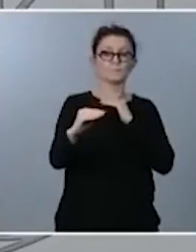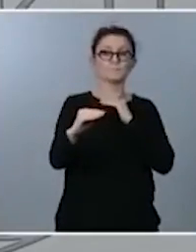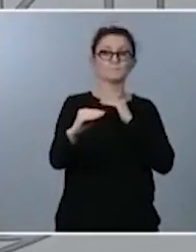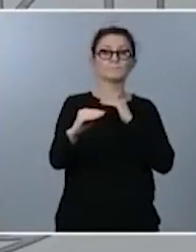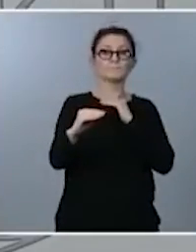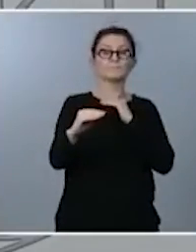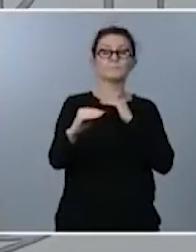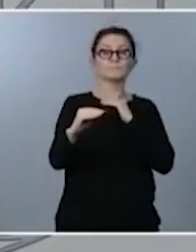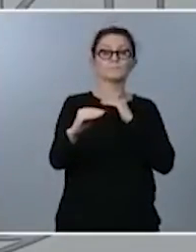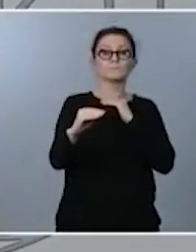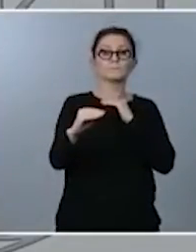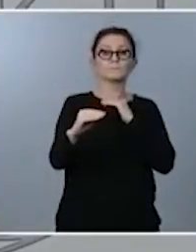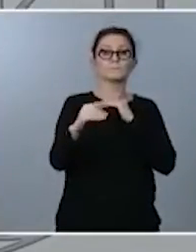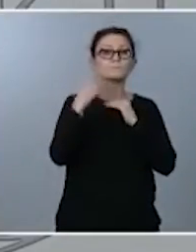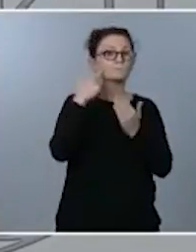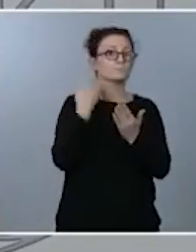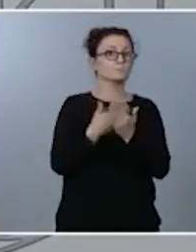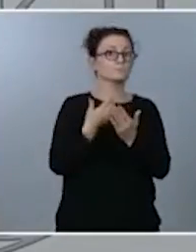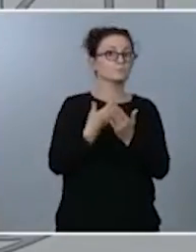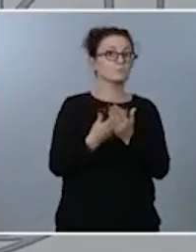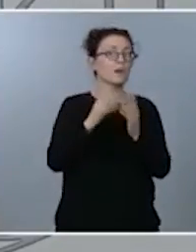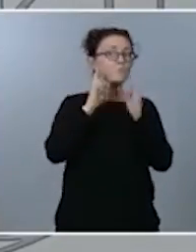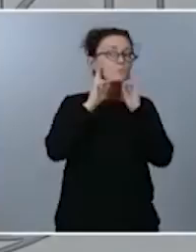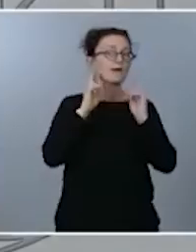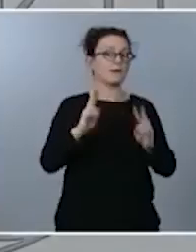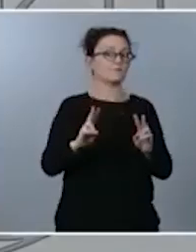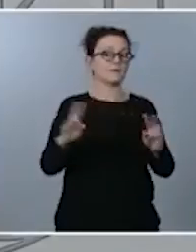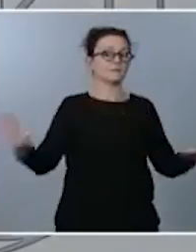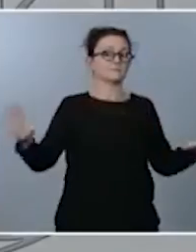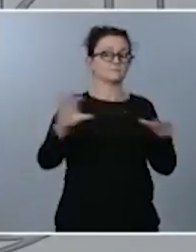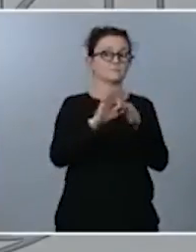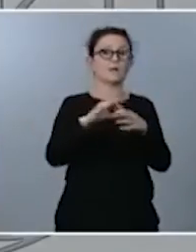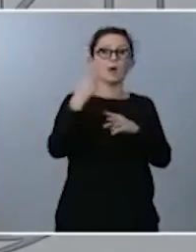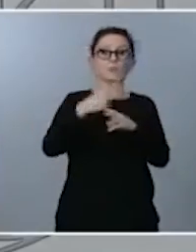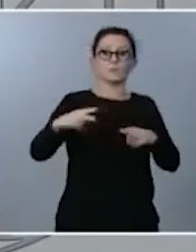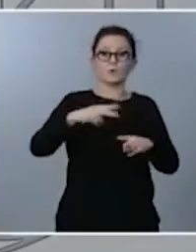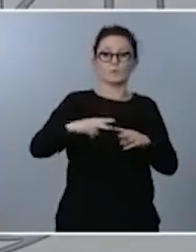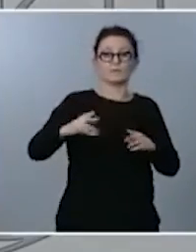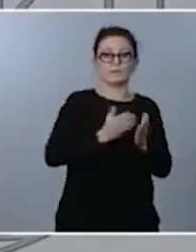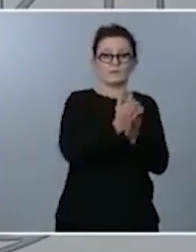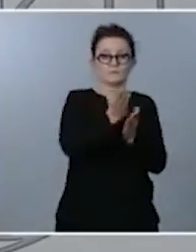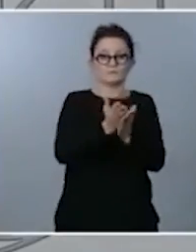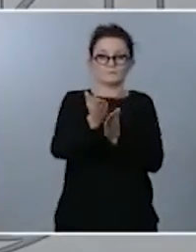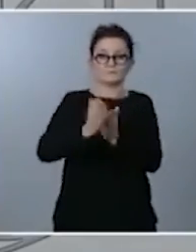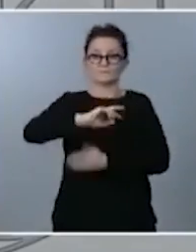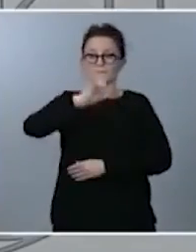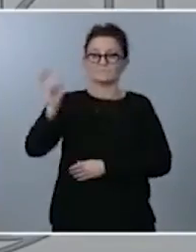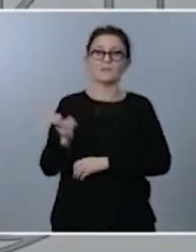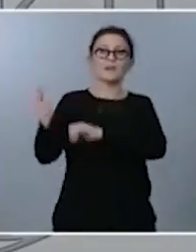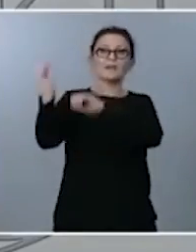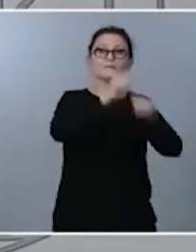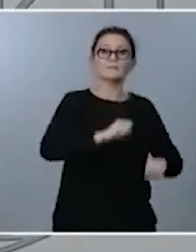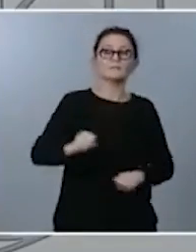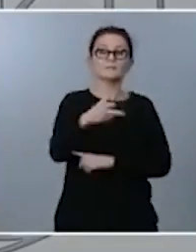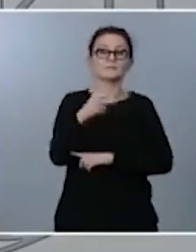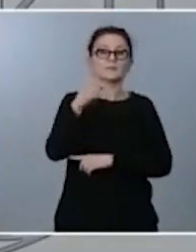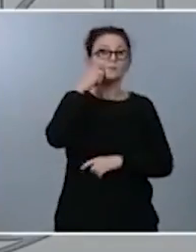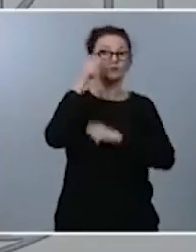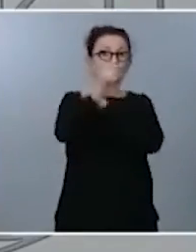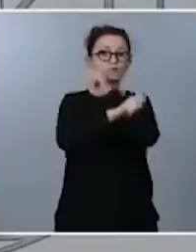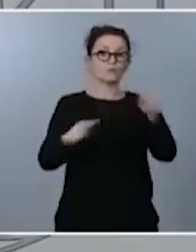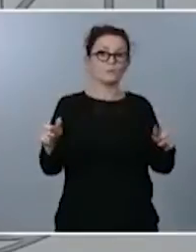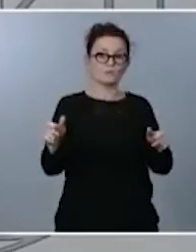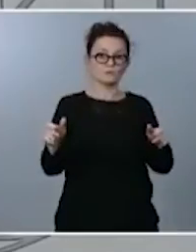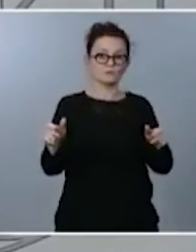para ver cómo nos alineamos con la política multilateral de defensa de los derechos humanos en el conjunto del mundo